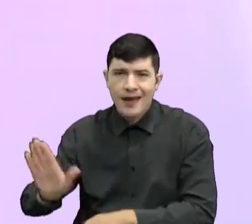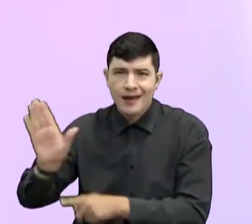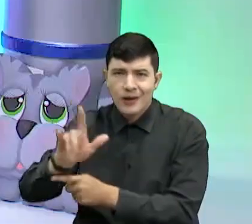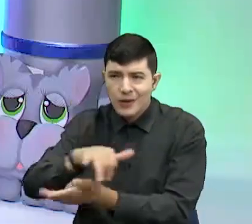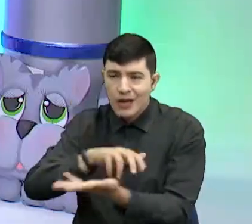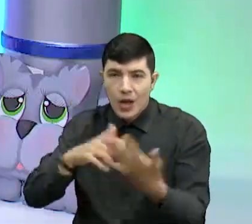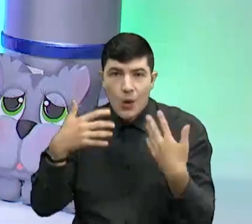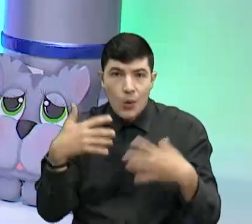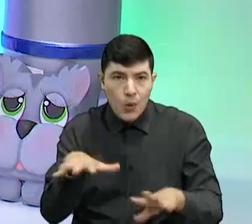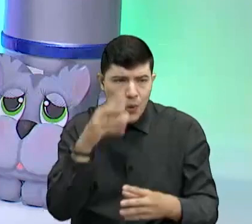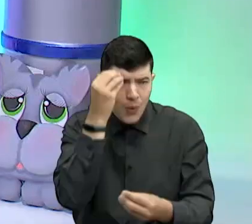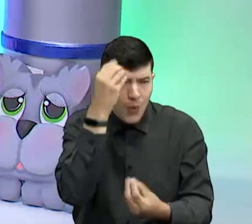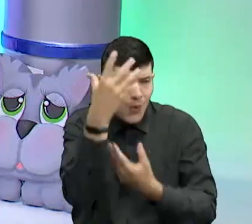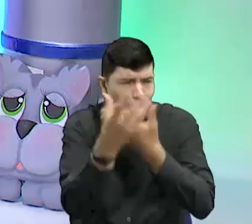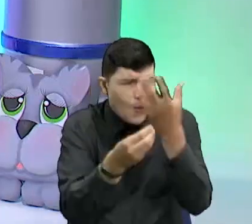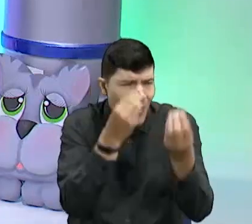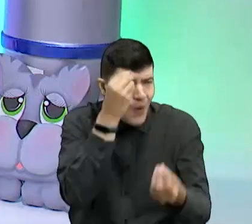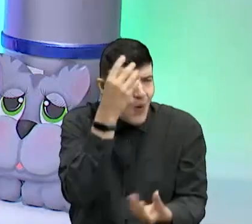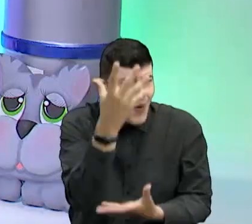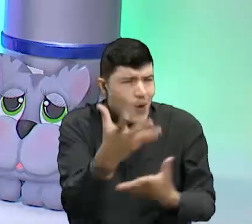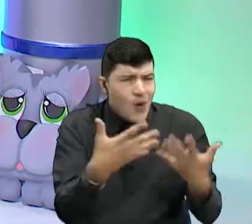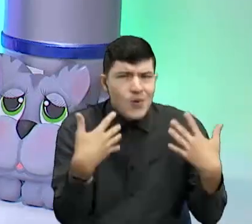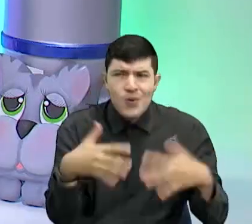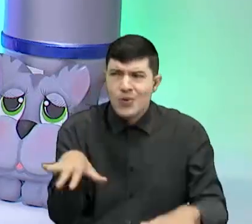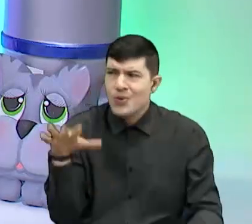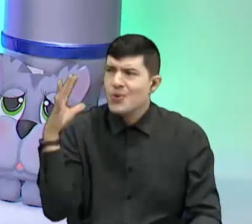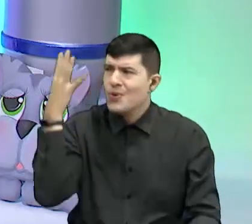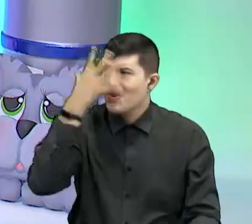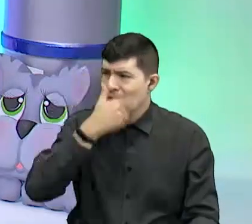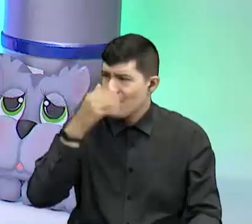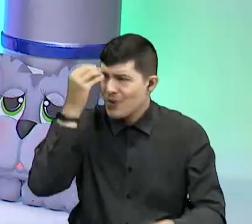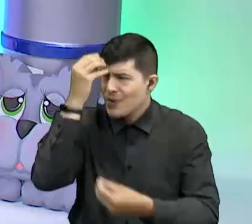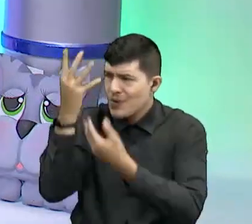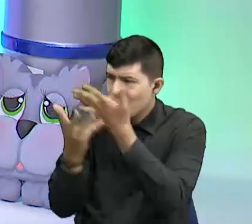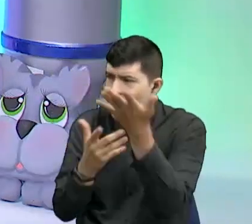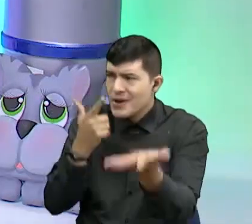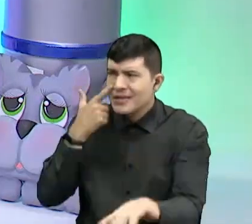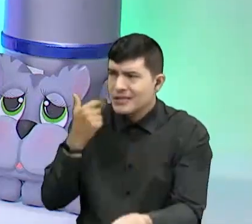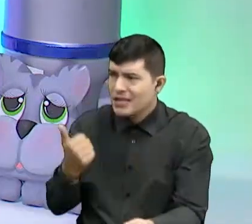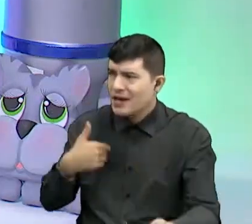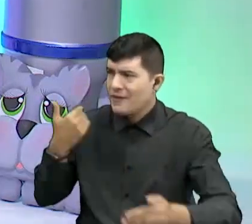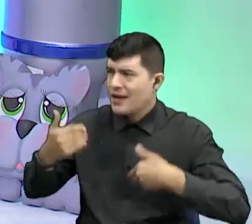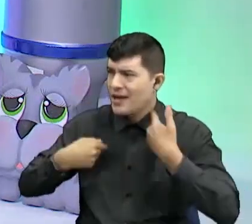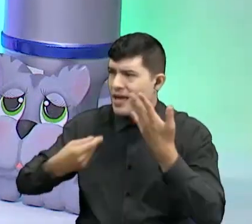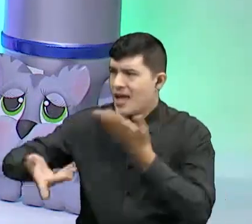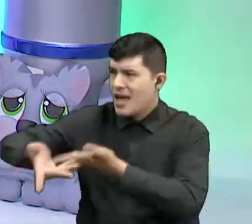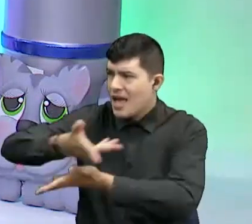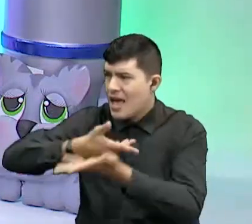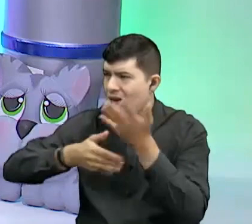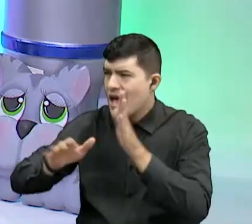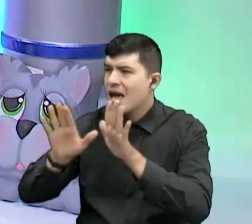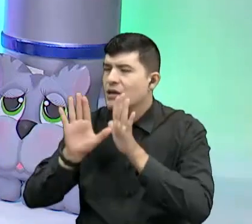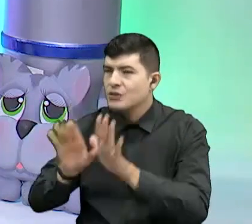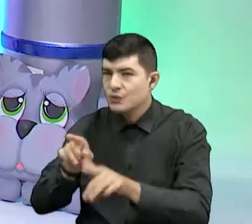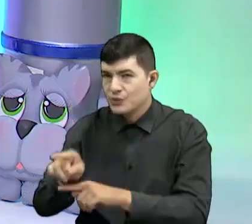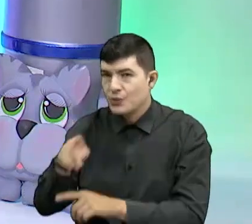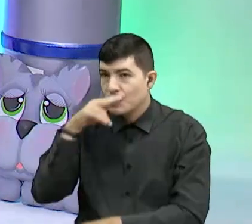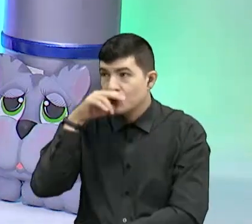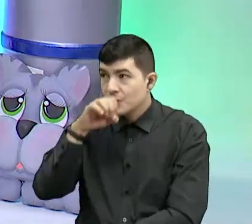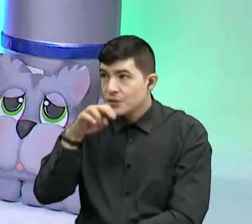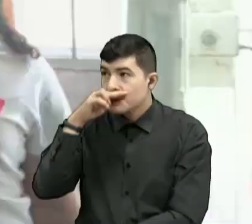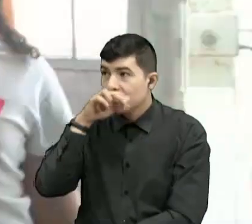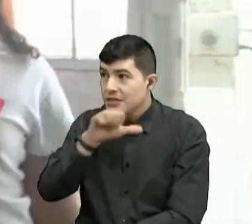creativa la muchachita. Hermosa, creativa, dinámica, alegre de todo. Esos son los niños de presente, profe.